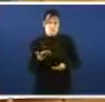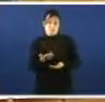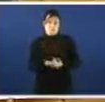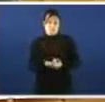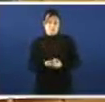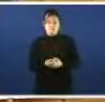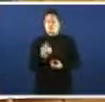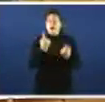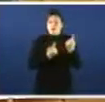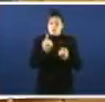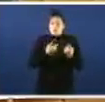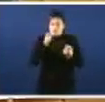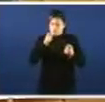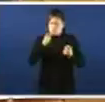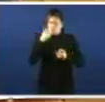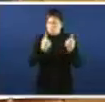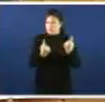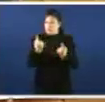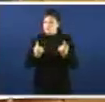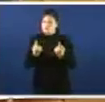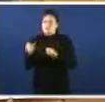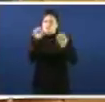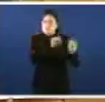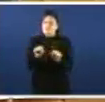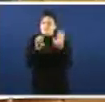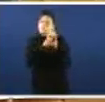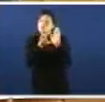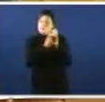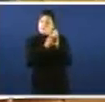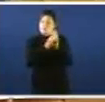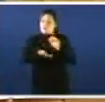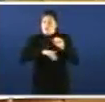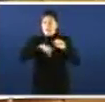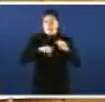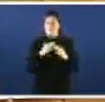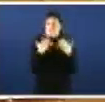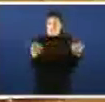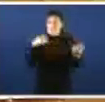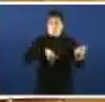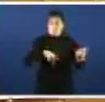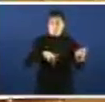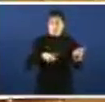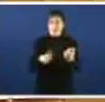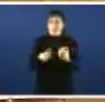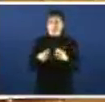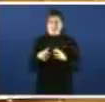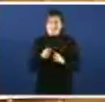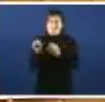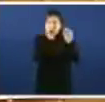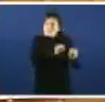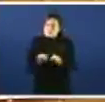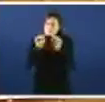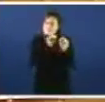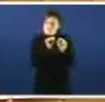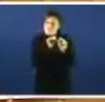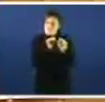Alguns levamos defendido a Constitución deste Parlamento moito máis que os que profesaban o chamado